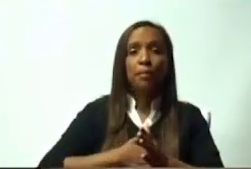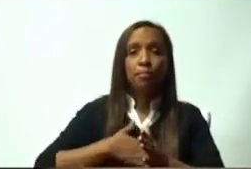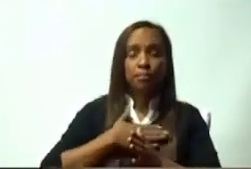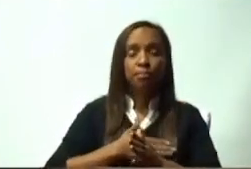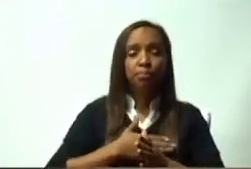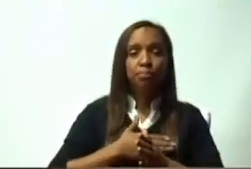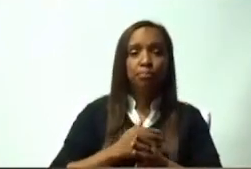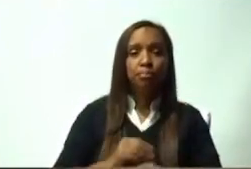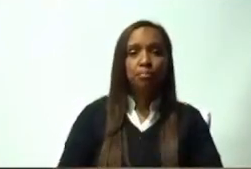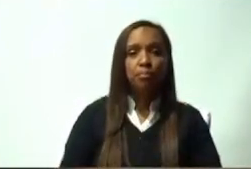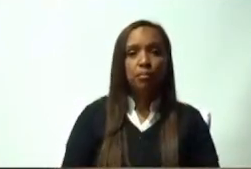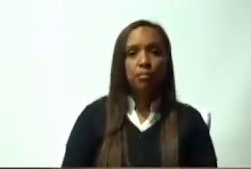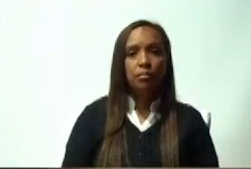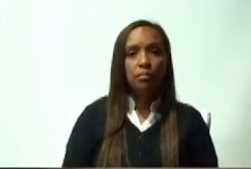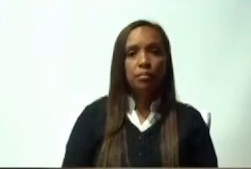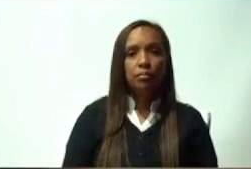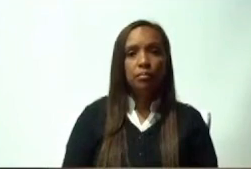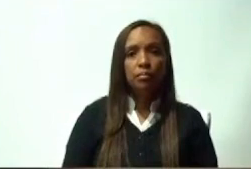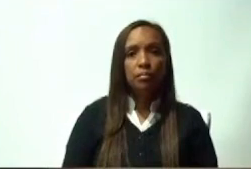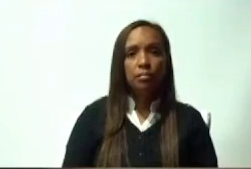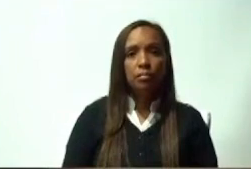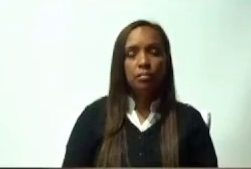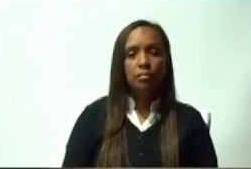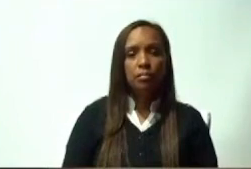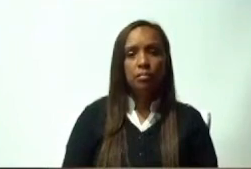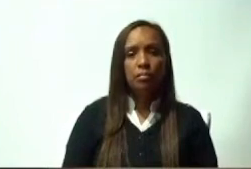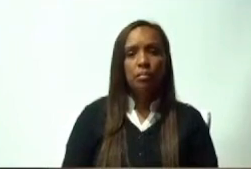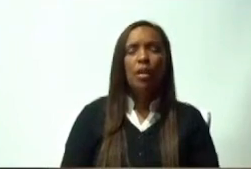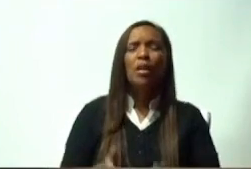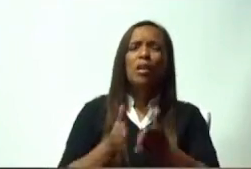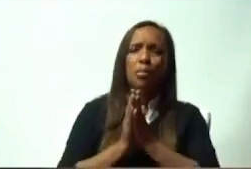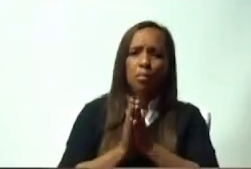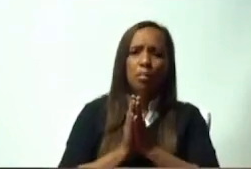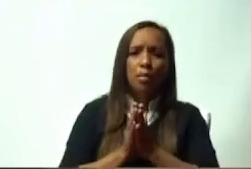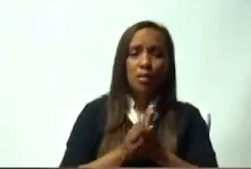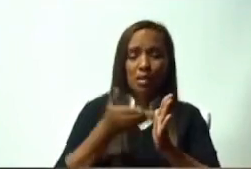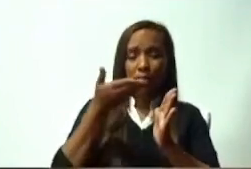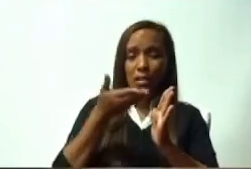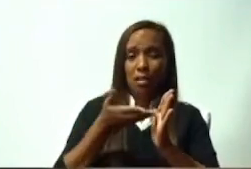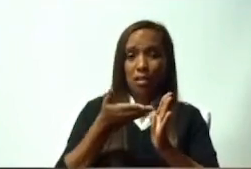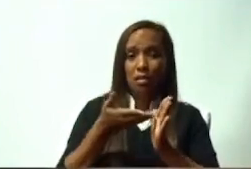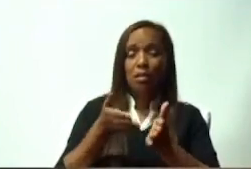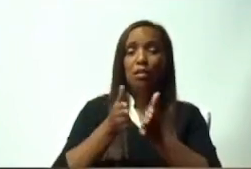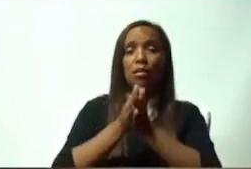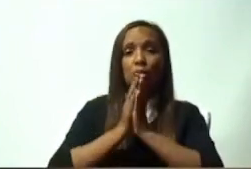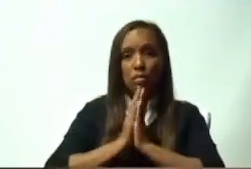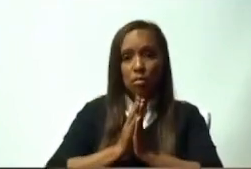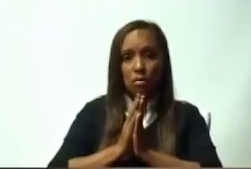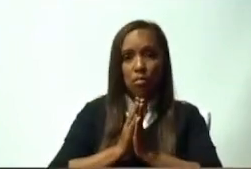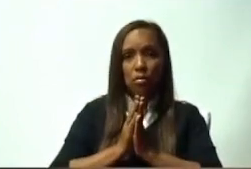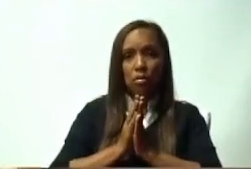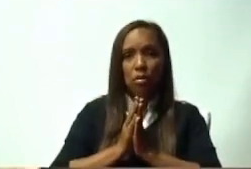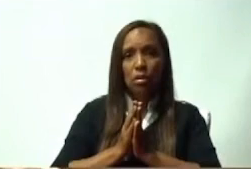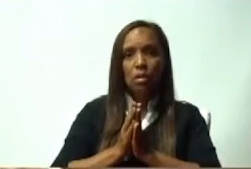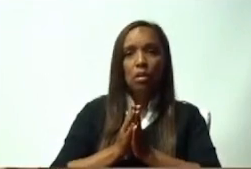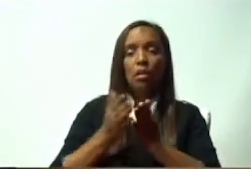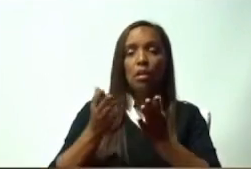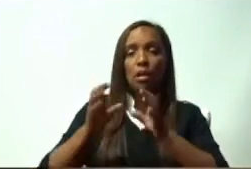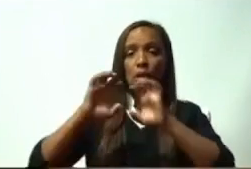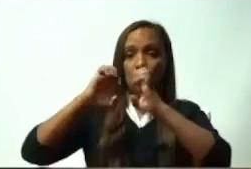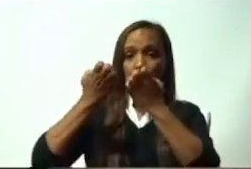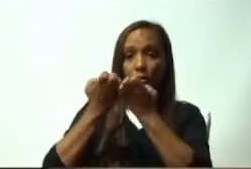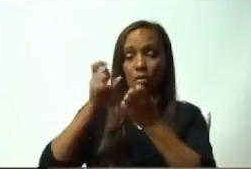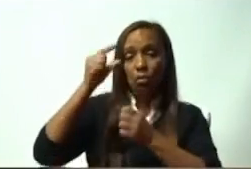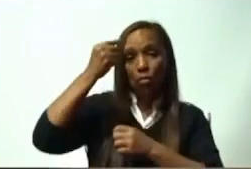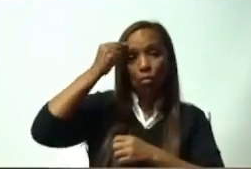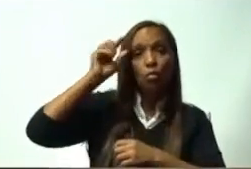otros turnos previos, se canalice por la vía correspondiente esta solicitud a la consultoría jurídica del Poder Ejecutivo. Muchas gracias